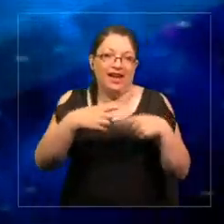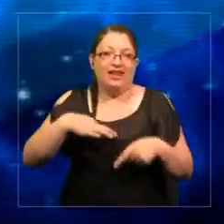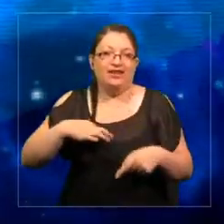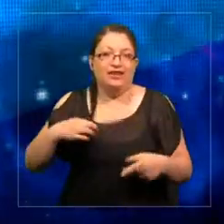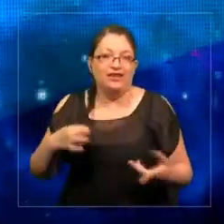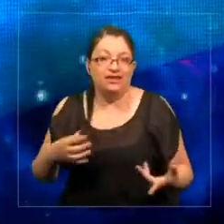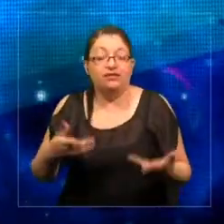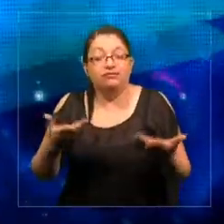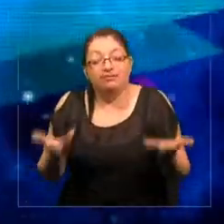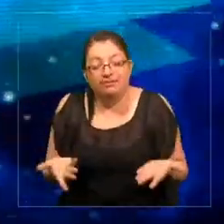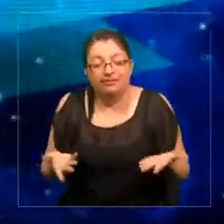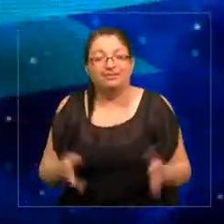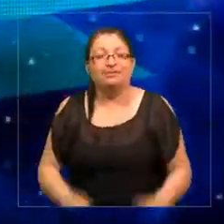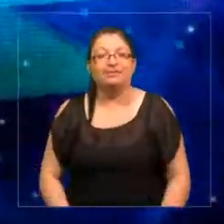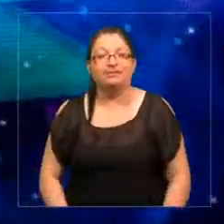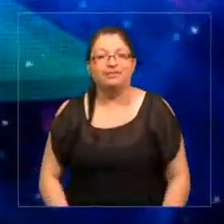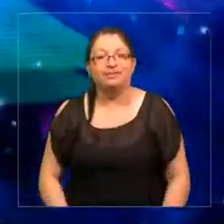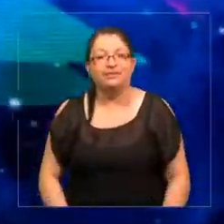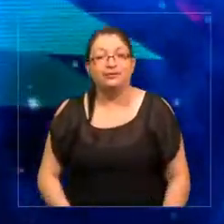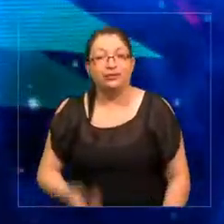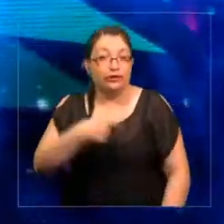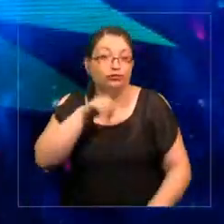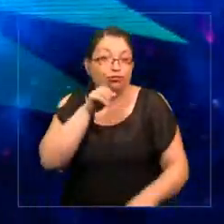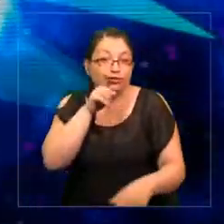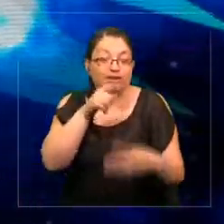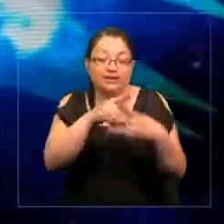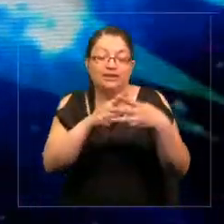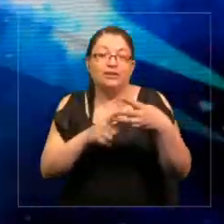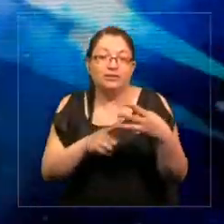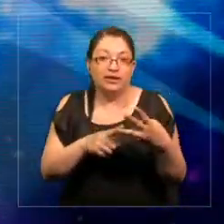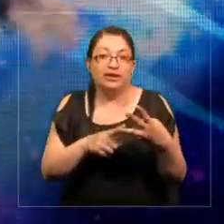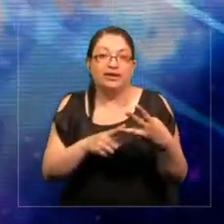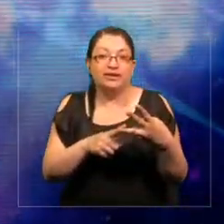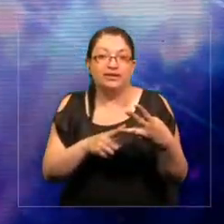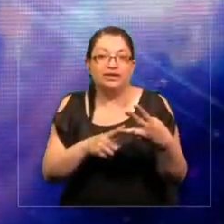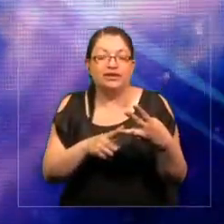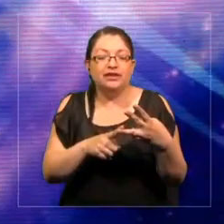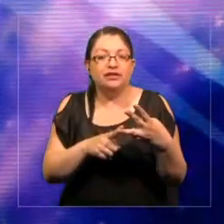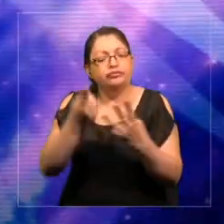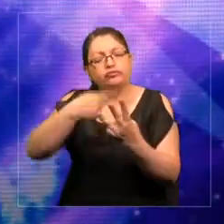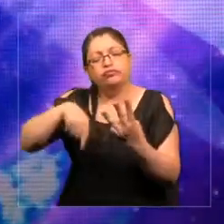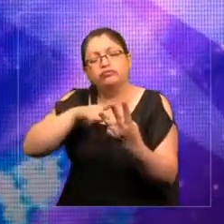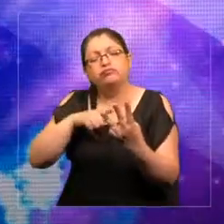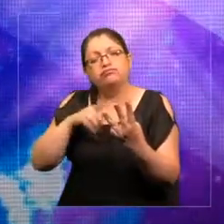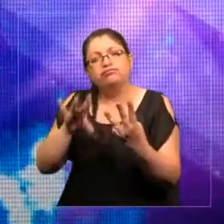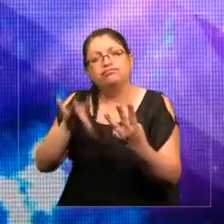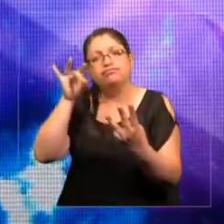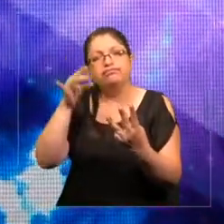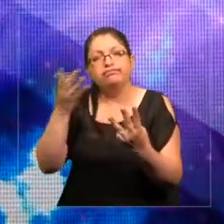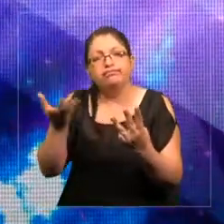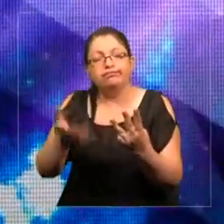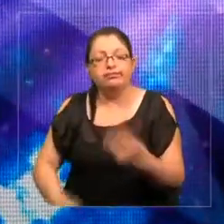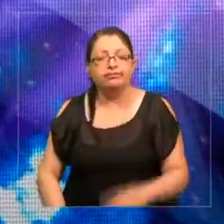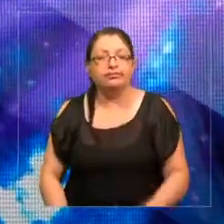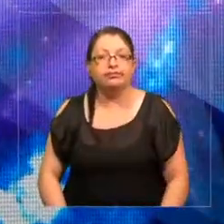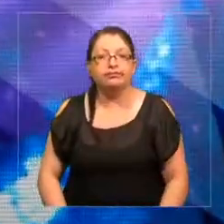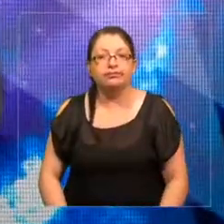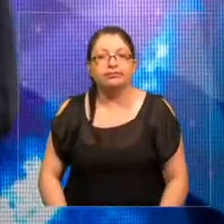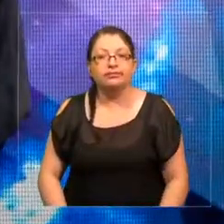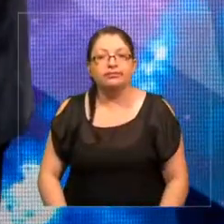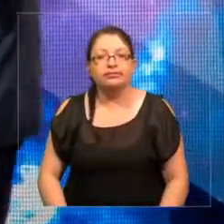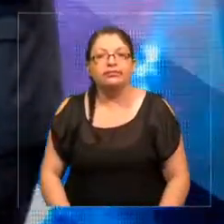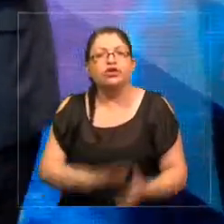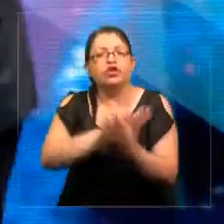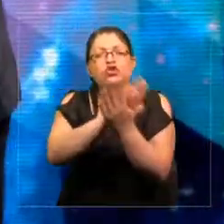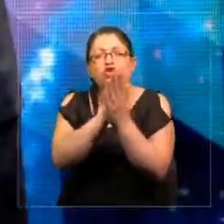Entonces, ahora tenemos estas tres áreas y decidimos colocar todo